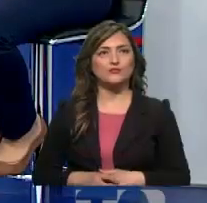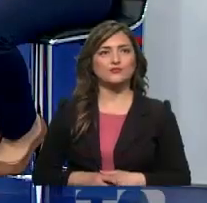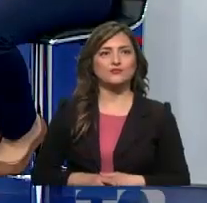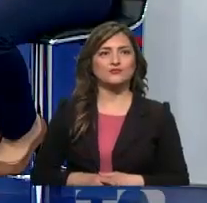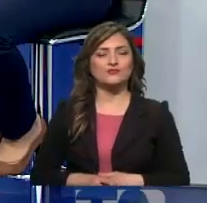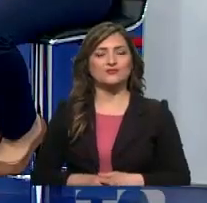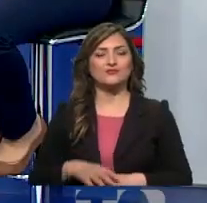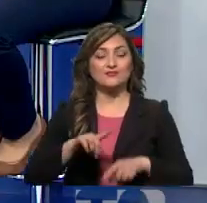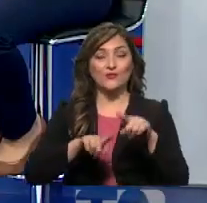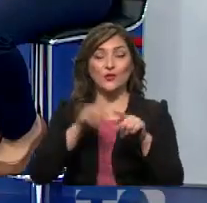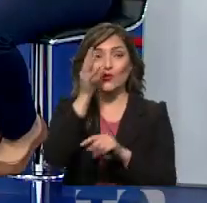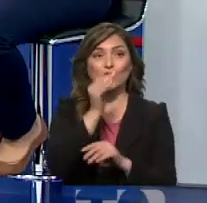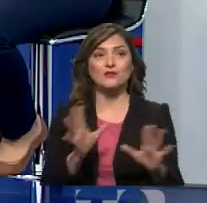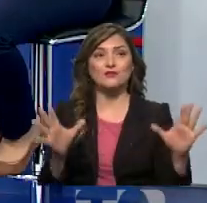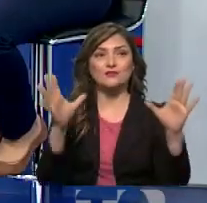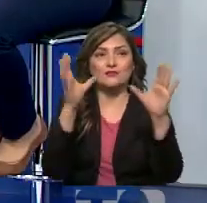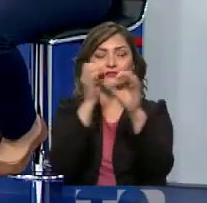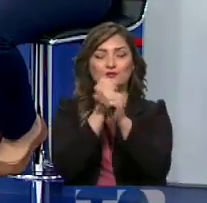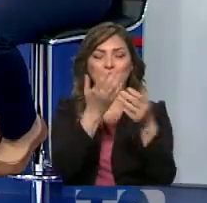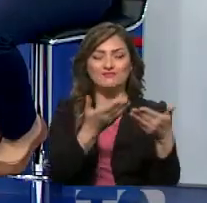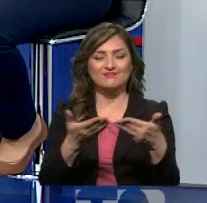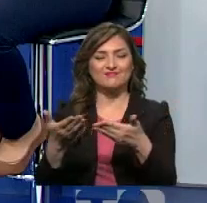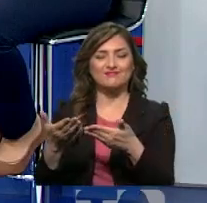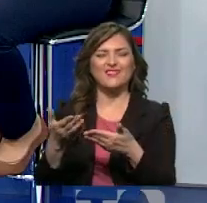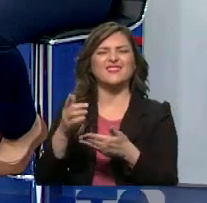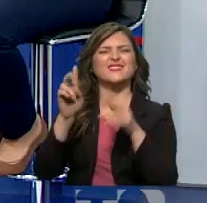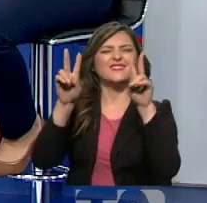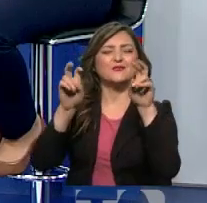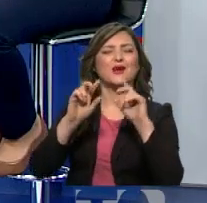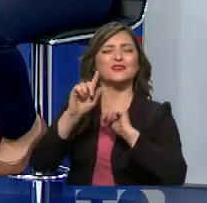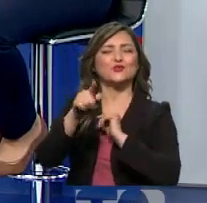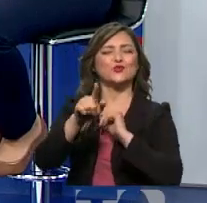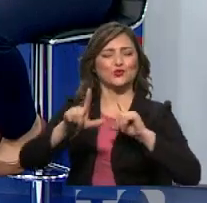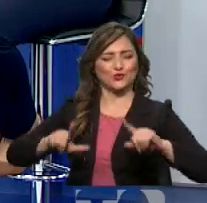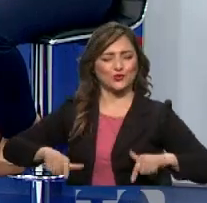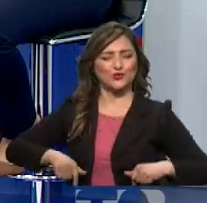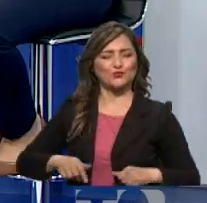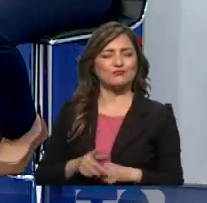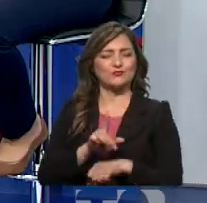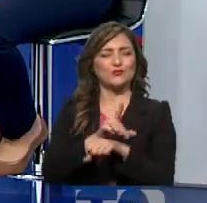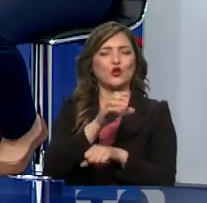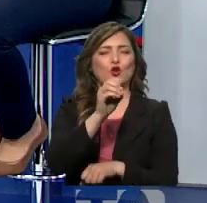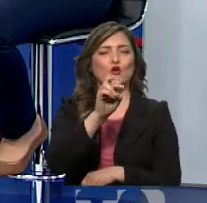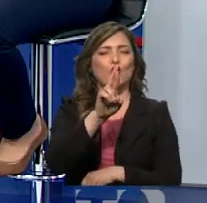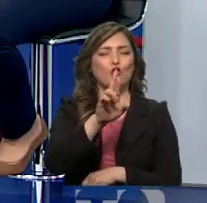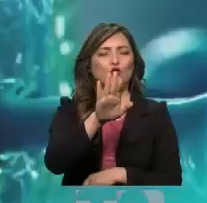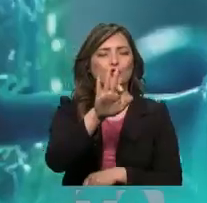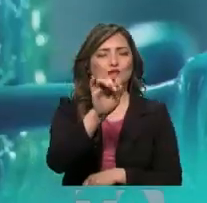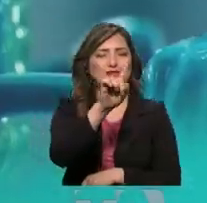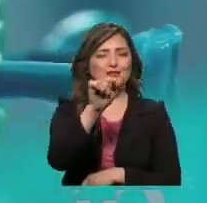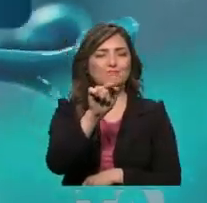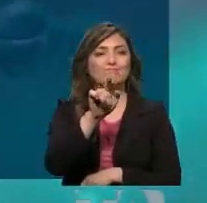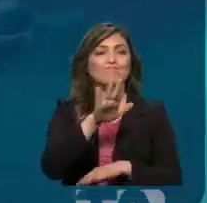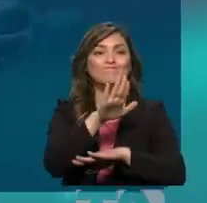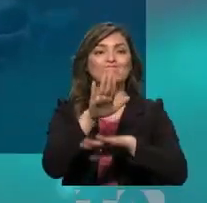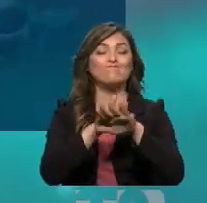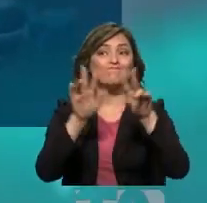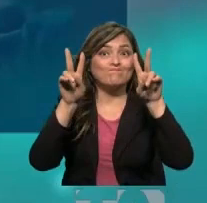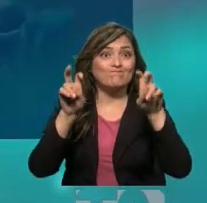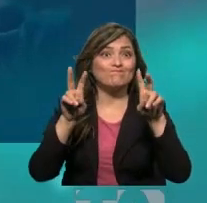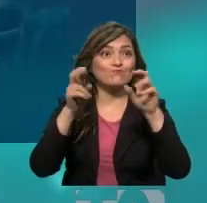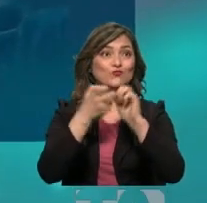Hola amigos, muy buenas noches, bienvenidos nuevamente a su segmento Por Tu Salud. Soy el doctor Esteban Ortiz y hoy vamos a hablar sobre la sintomatología relacionada a la vía